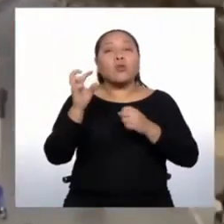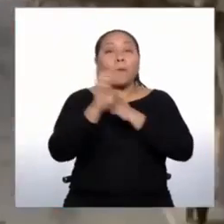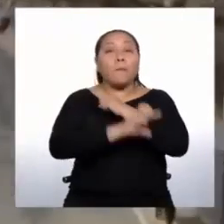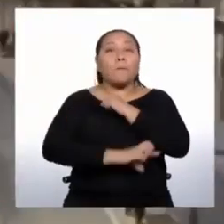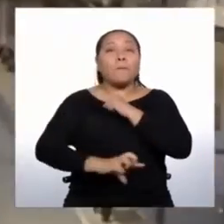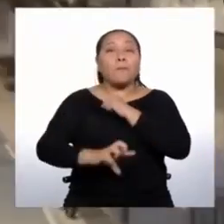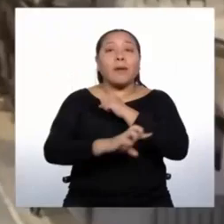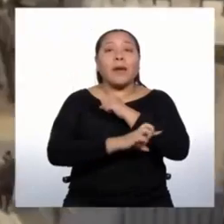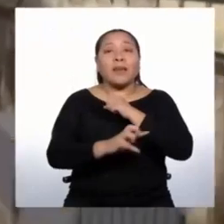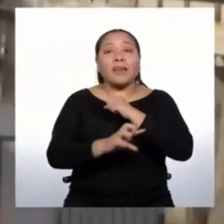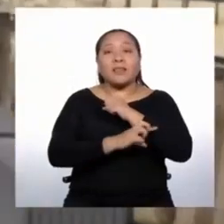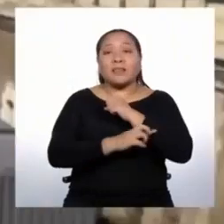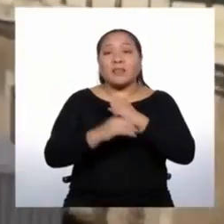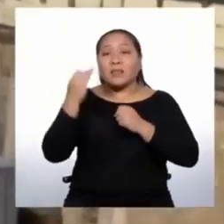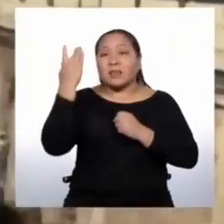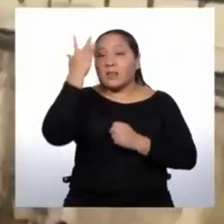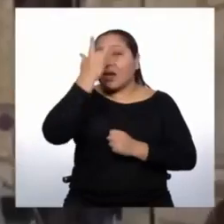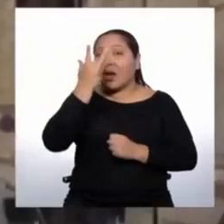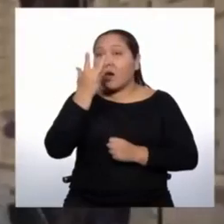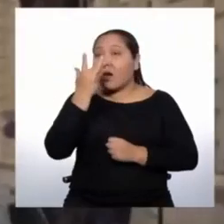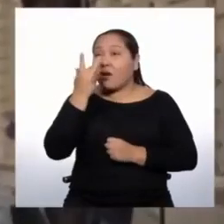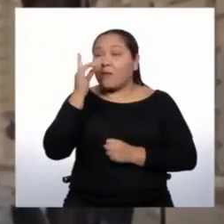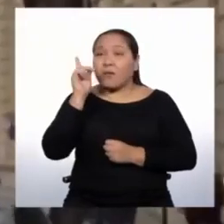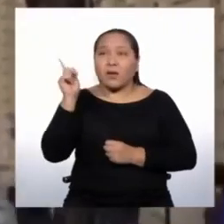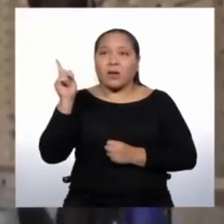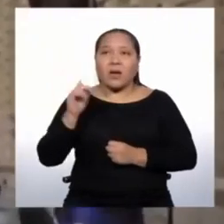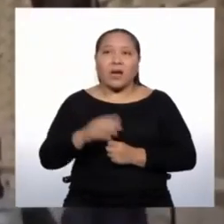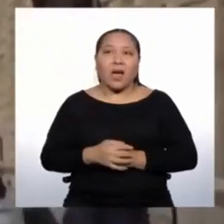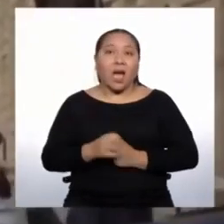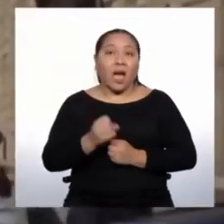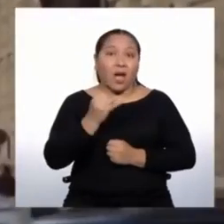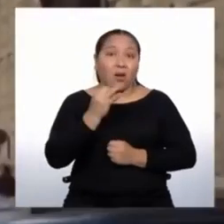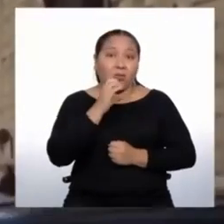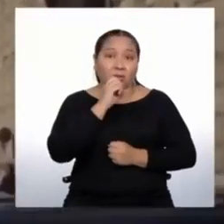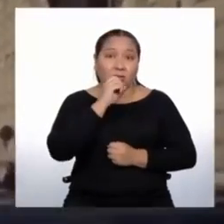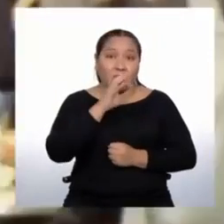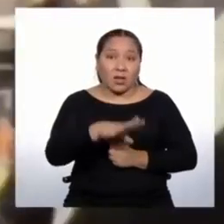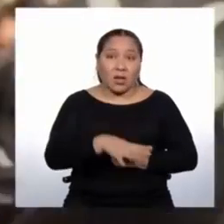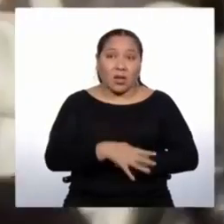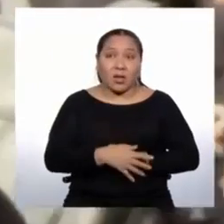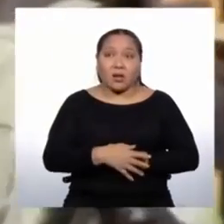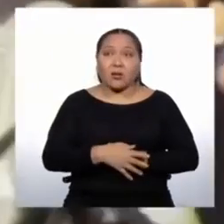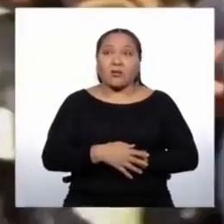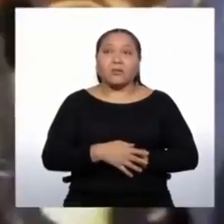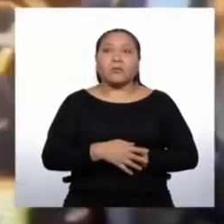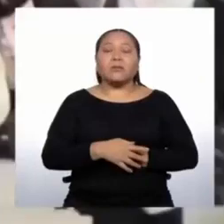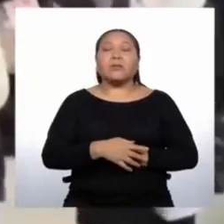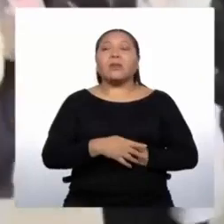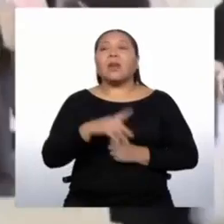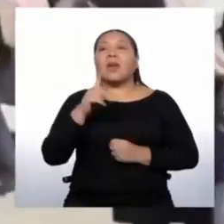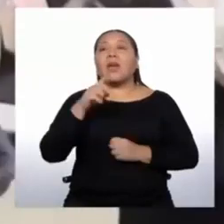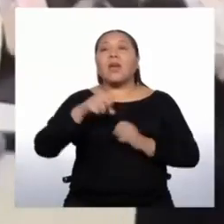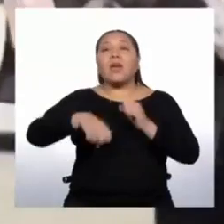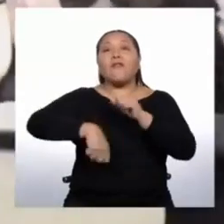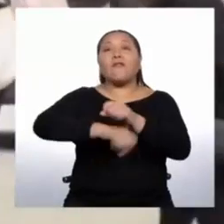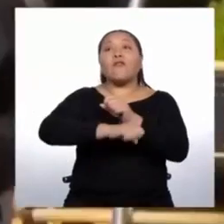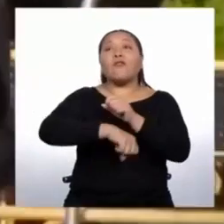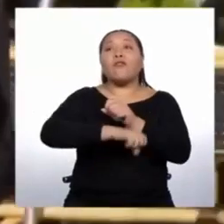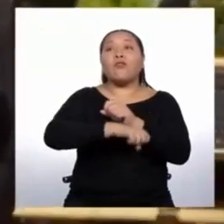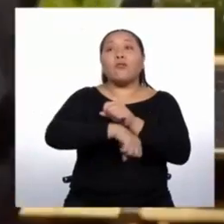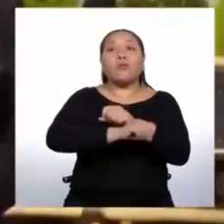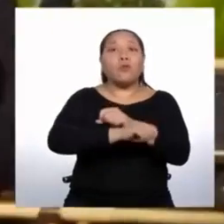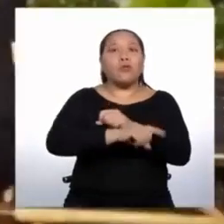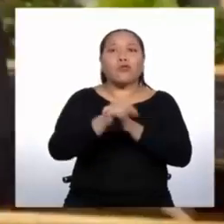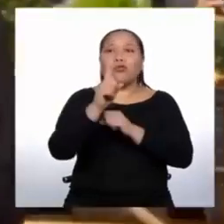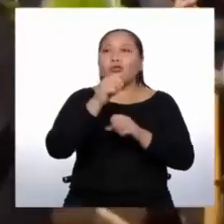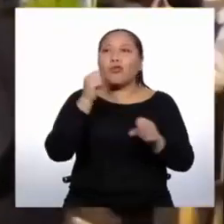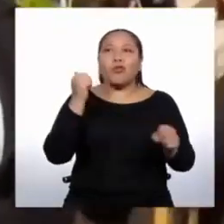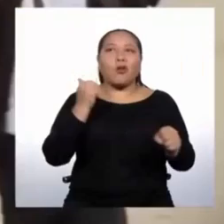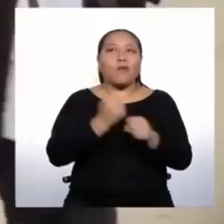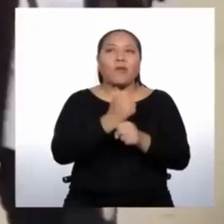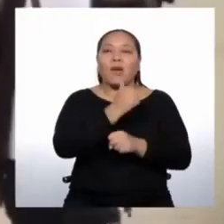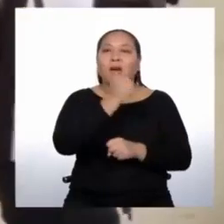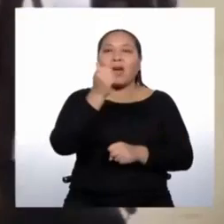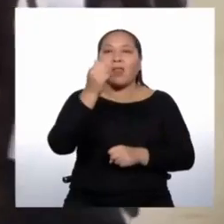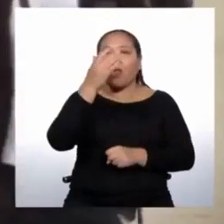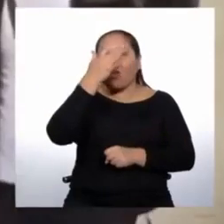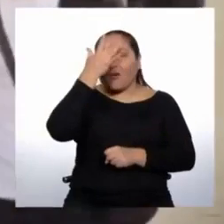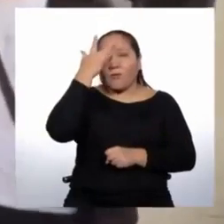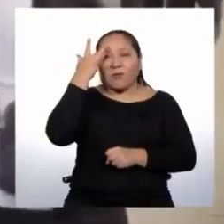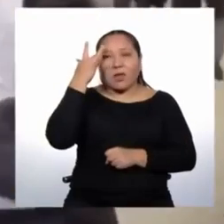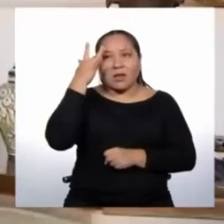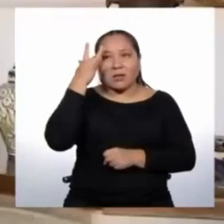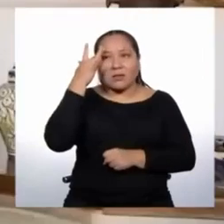Incluso, alguien dijo que el último campeonato mundial de fútbol no lo había ganado Francia, sino los inmigrantes de ese país.